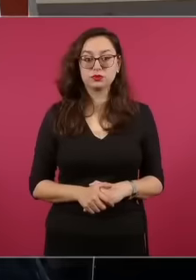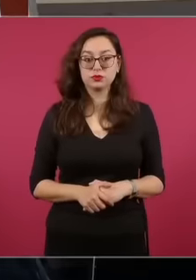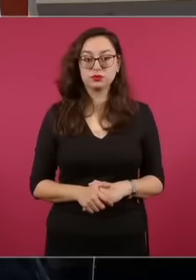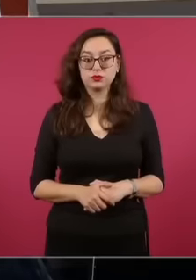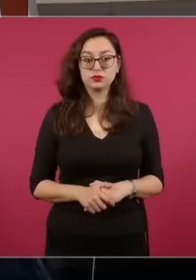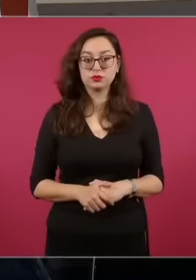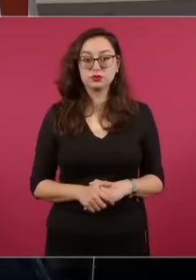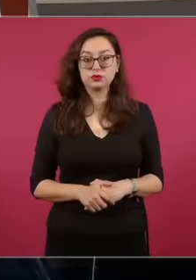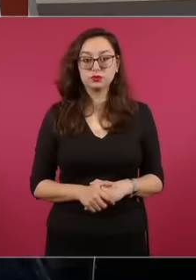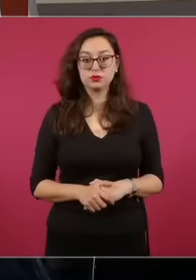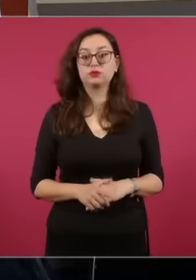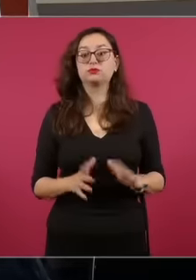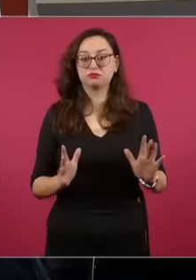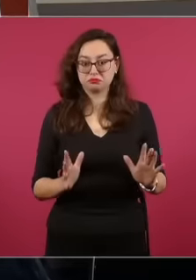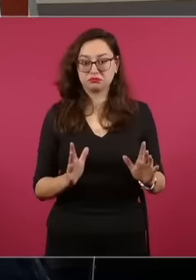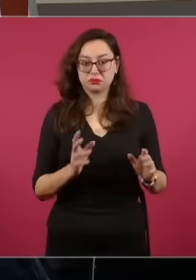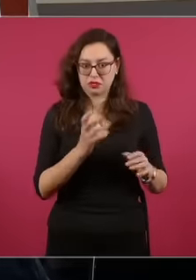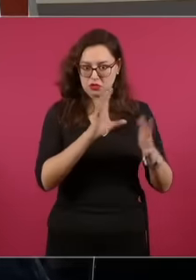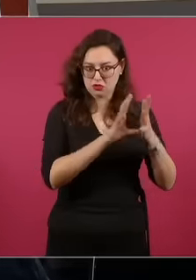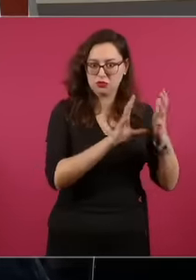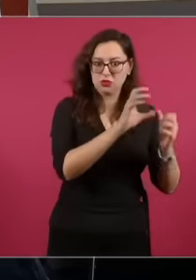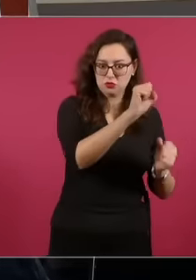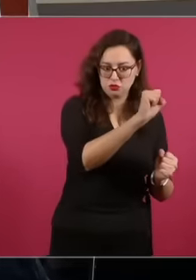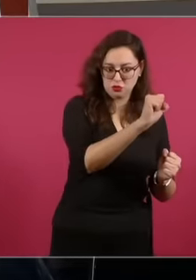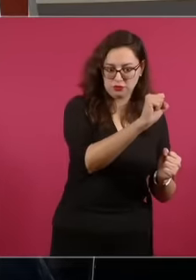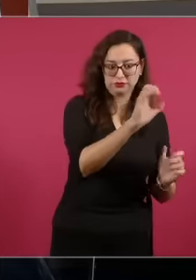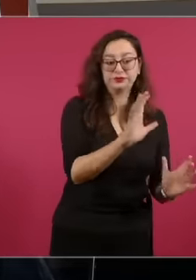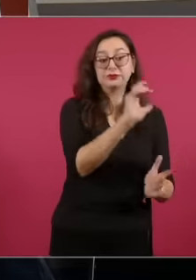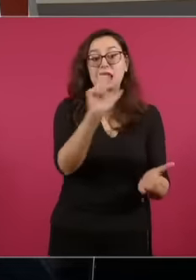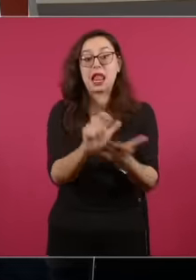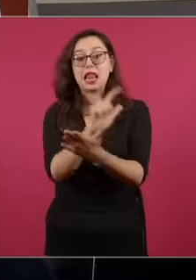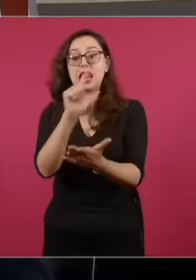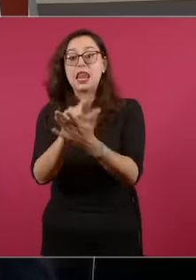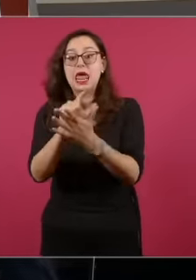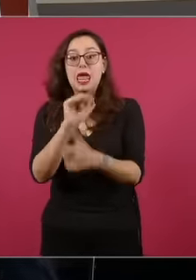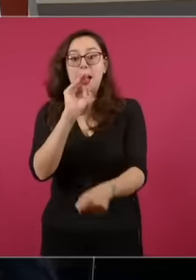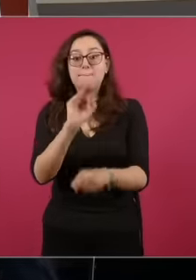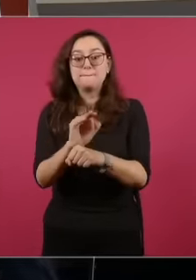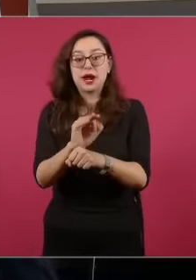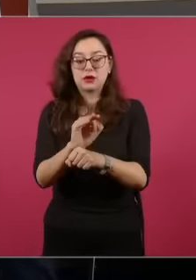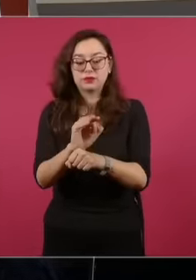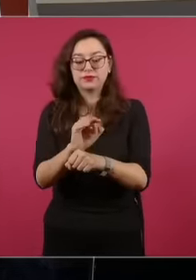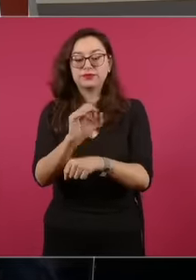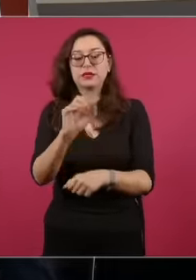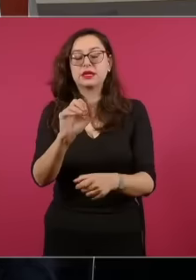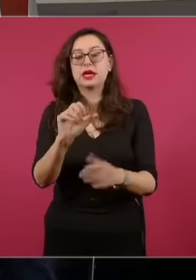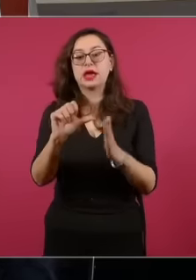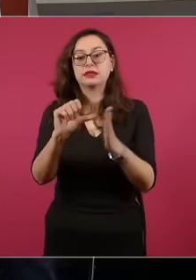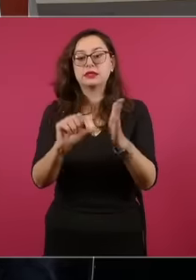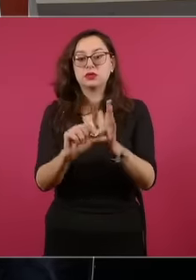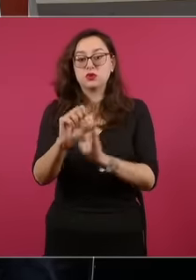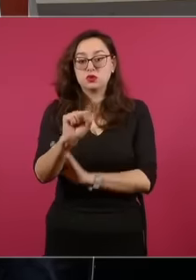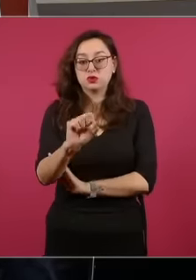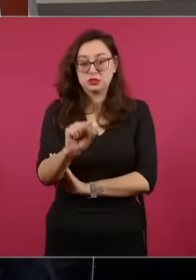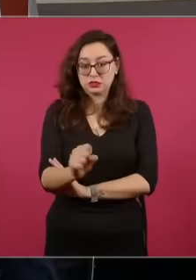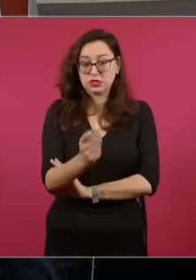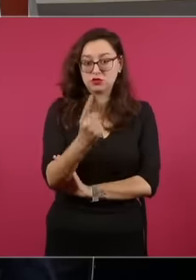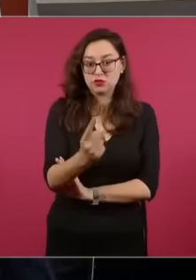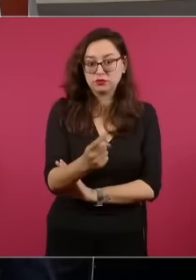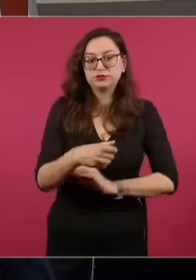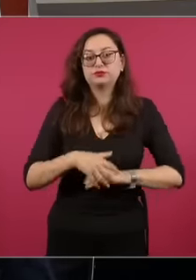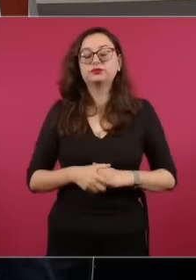la ley de amparo artículo 62 el juicio de amparo es improcedente